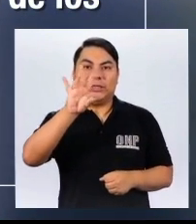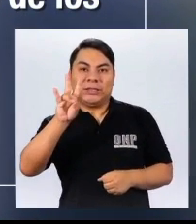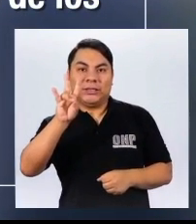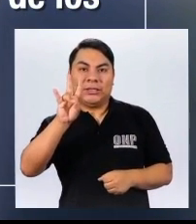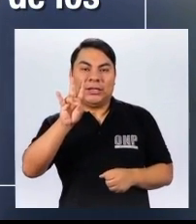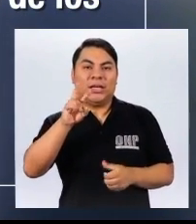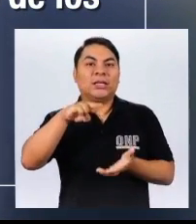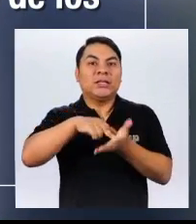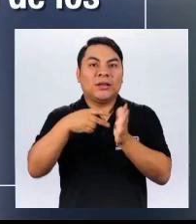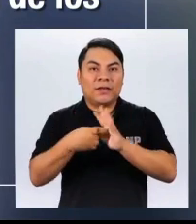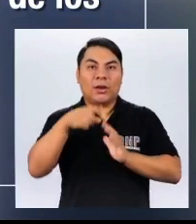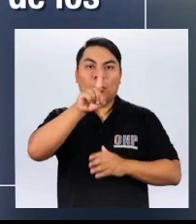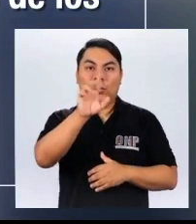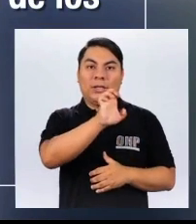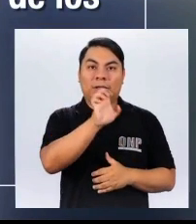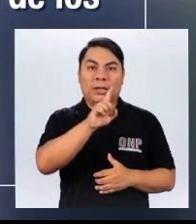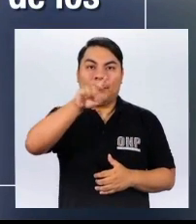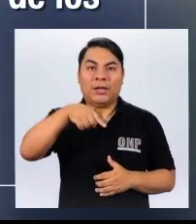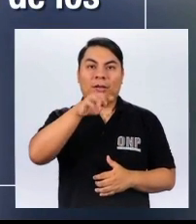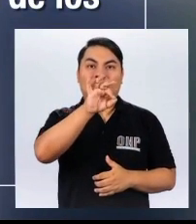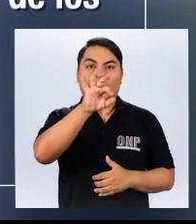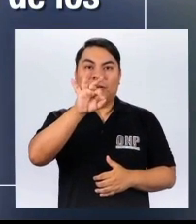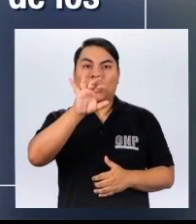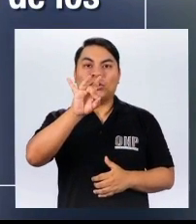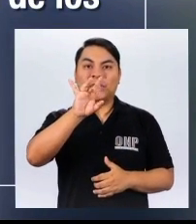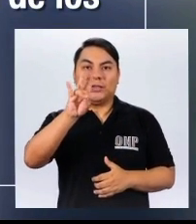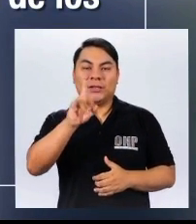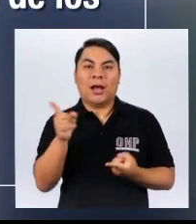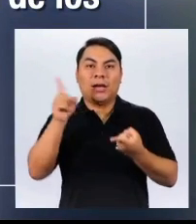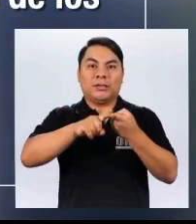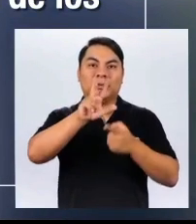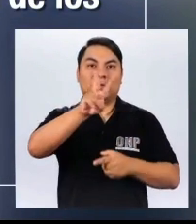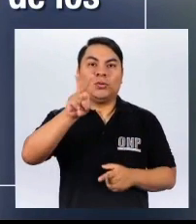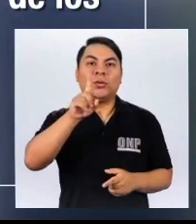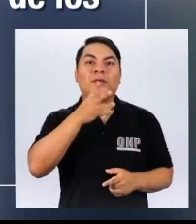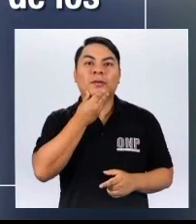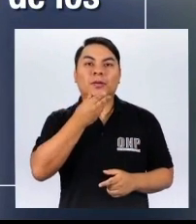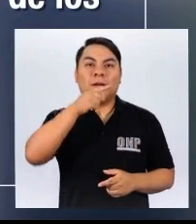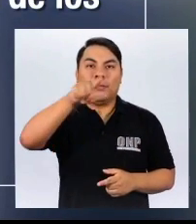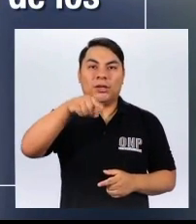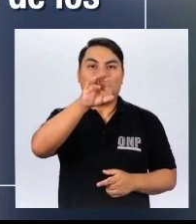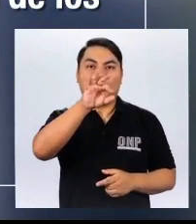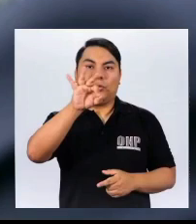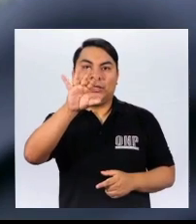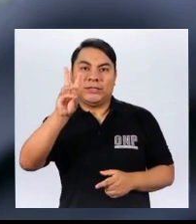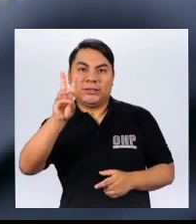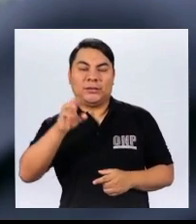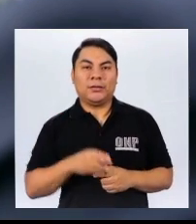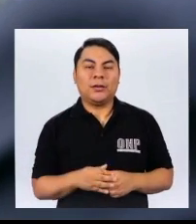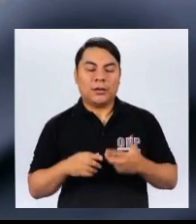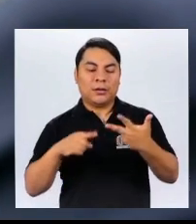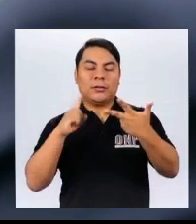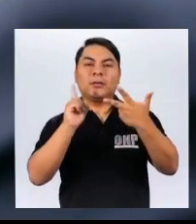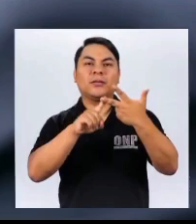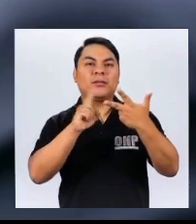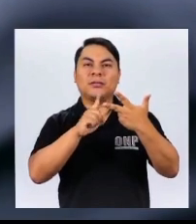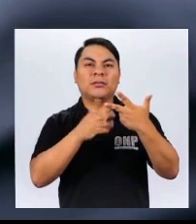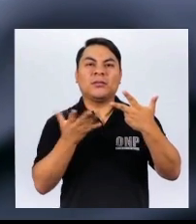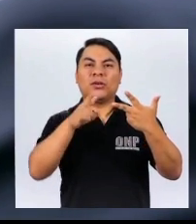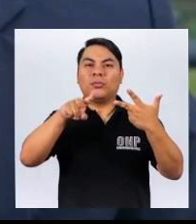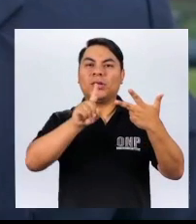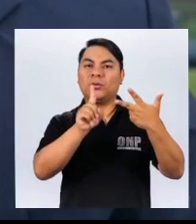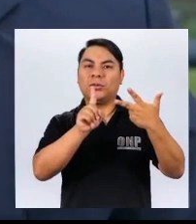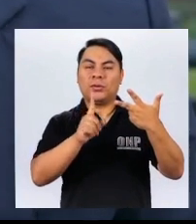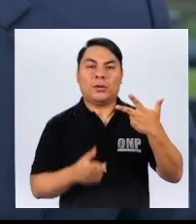Es decir, del 1 de enero de 1987 al 31 de diciembre de 1996 ¿Y para el bono de reconocimiento